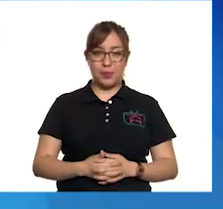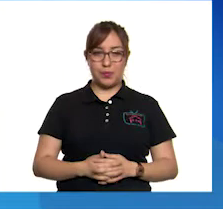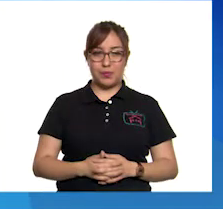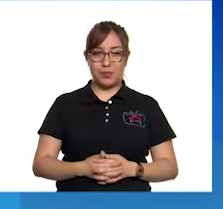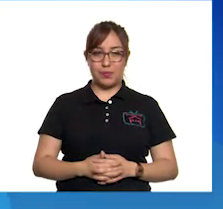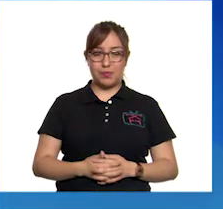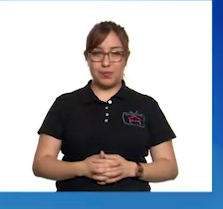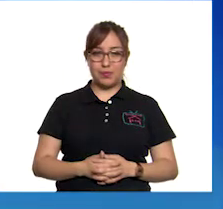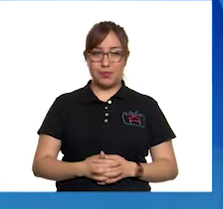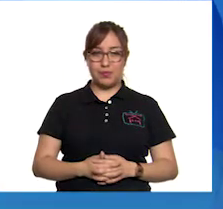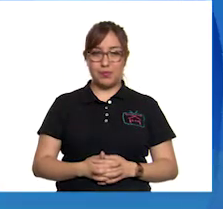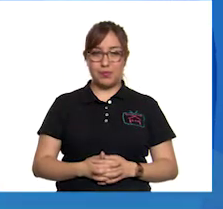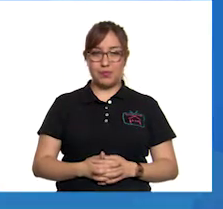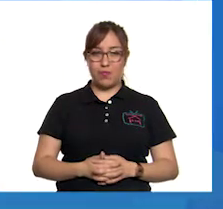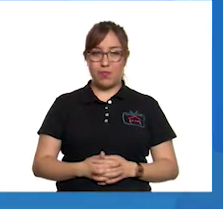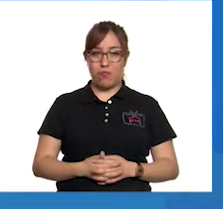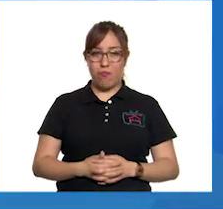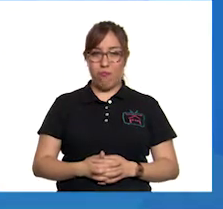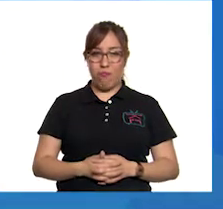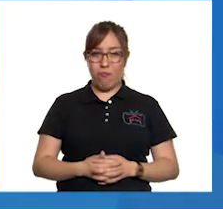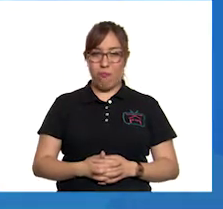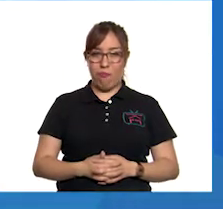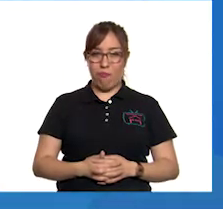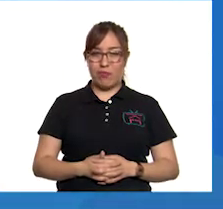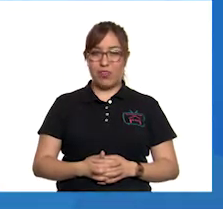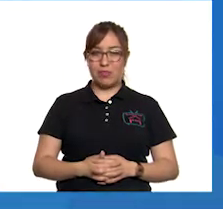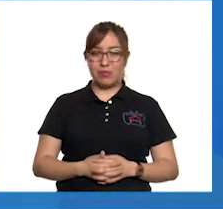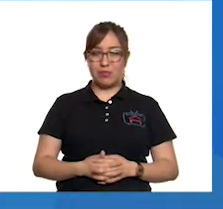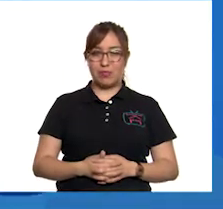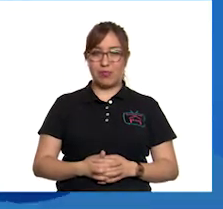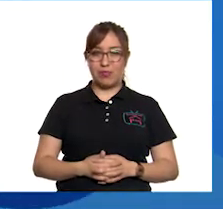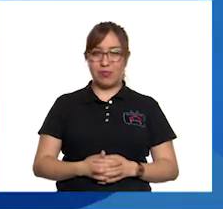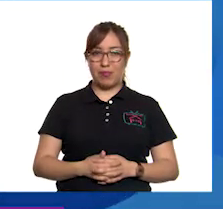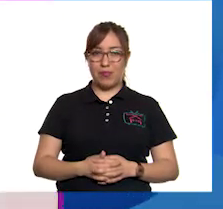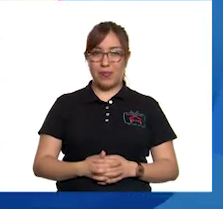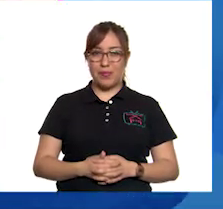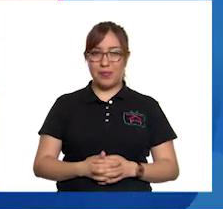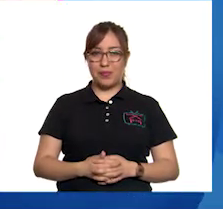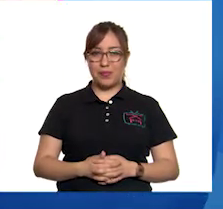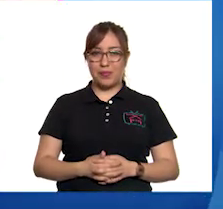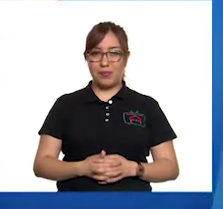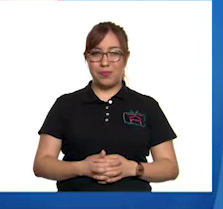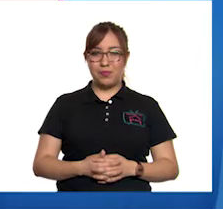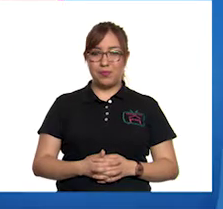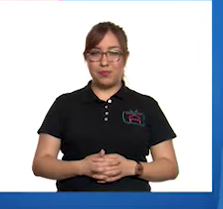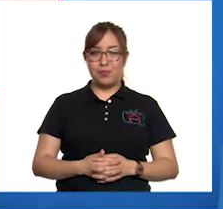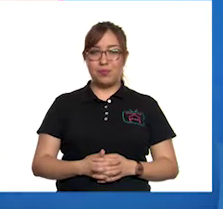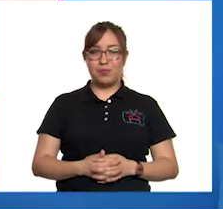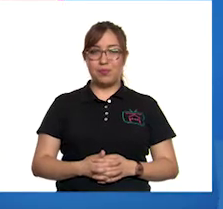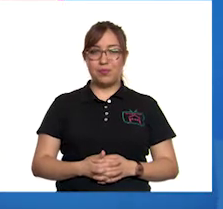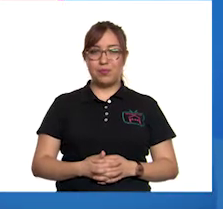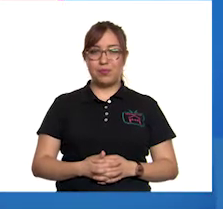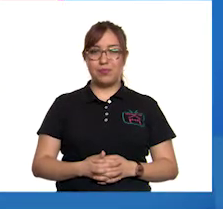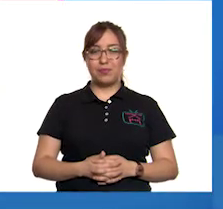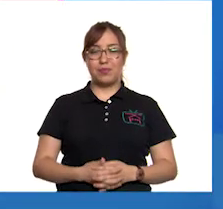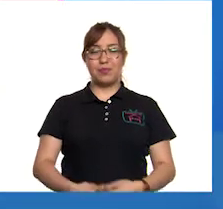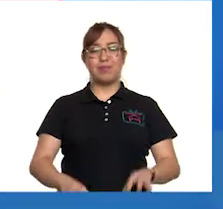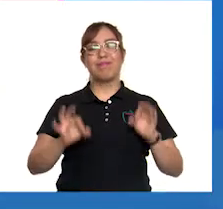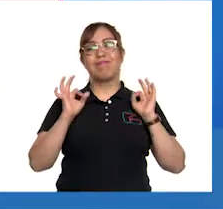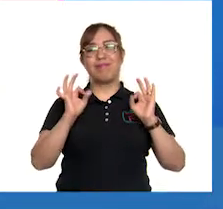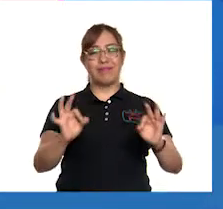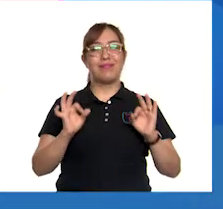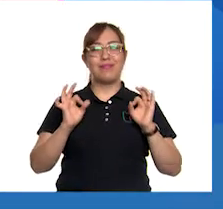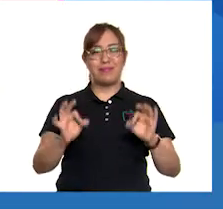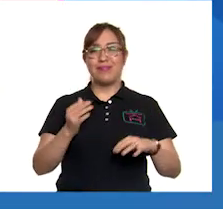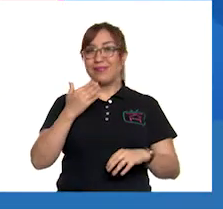para completar la parte de en medio. A ver. A ver, a ver. ¡Sí! Sí,